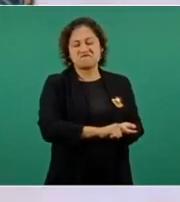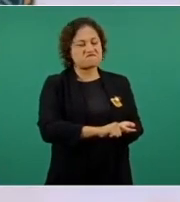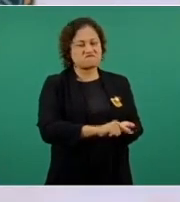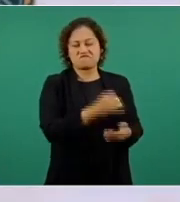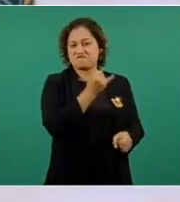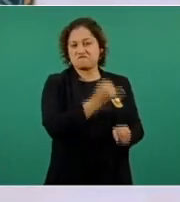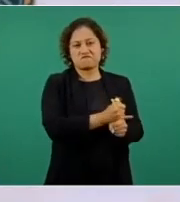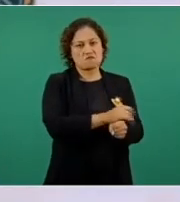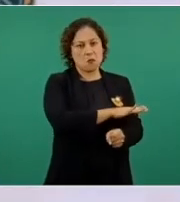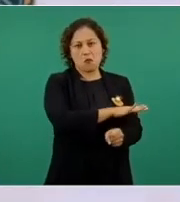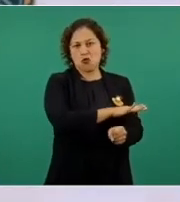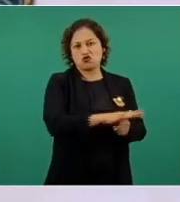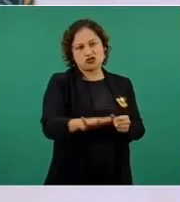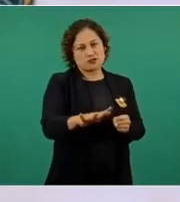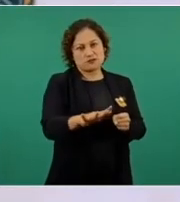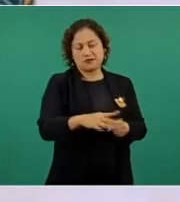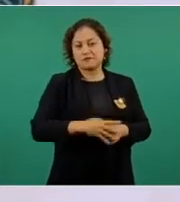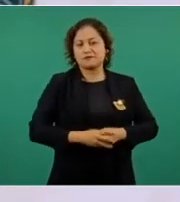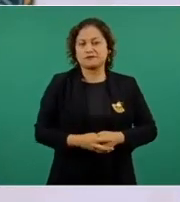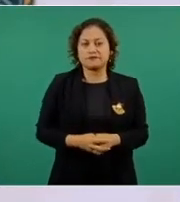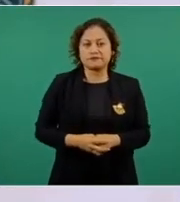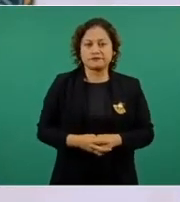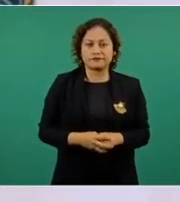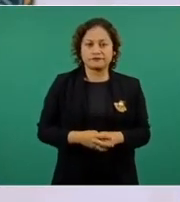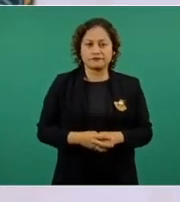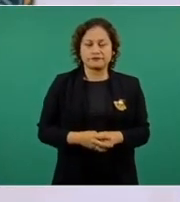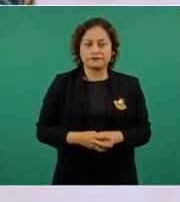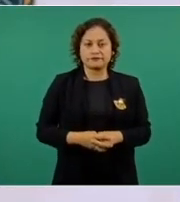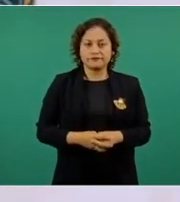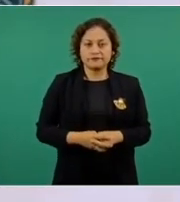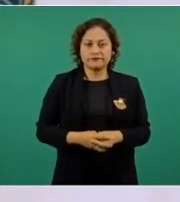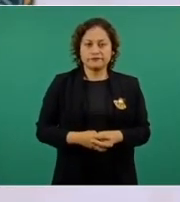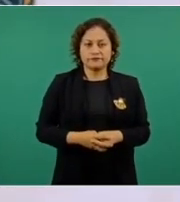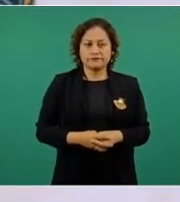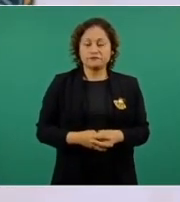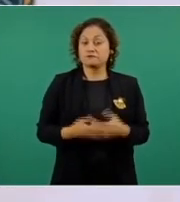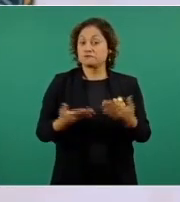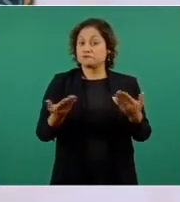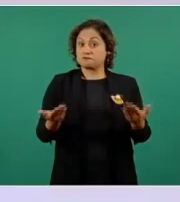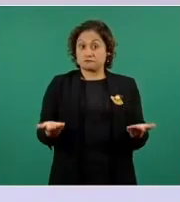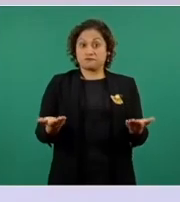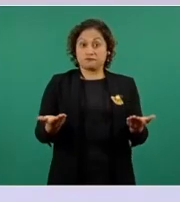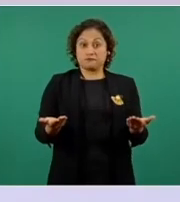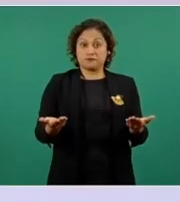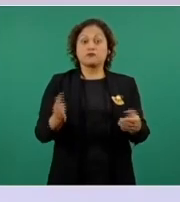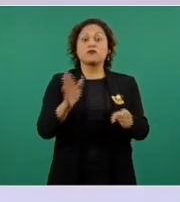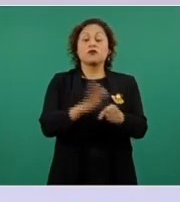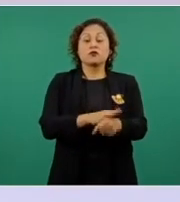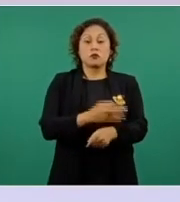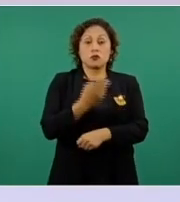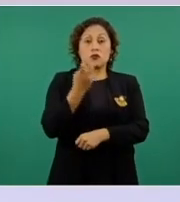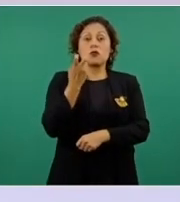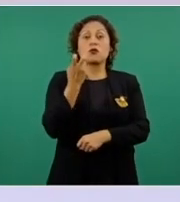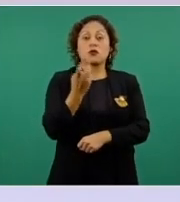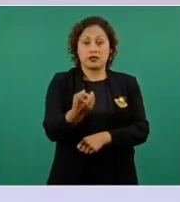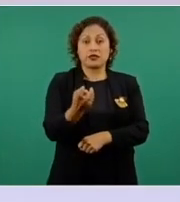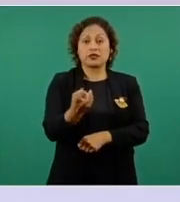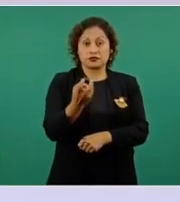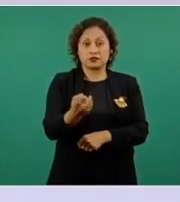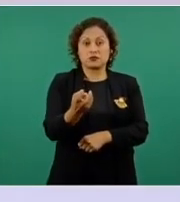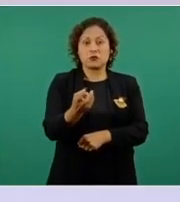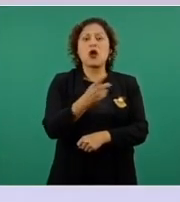de los océanos. Es mejor el